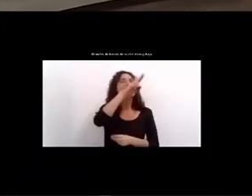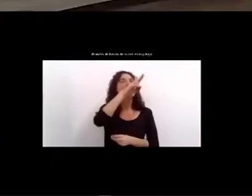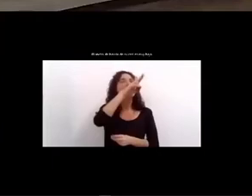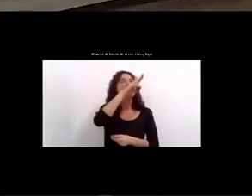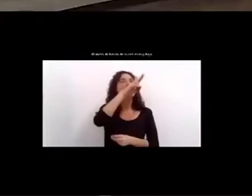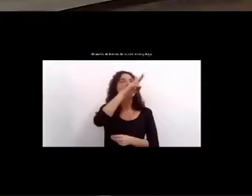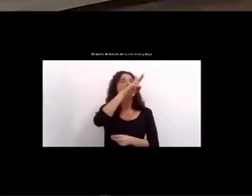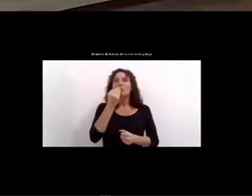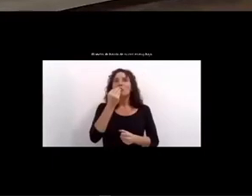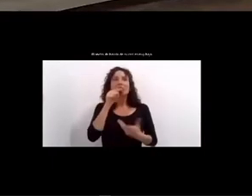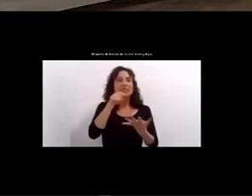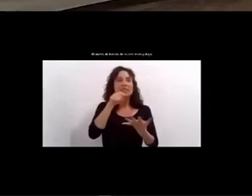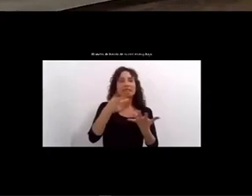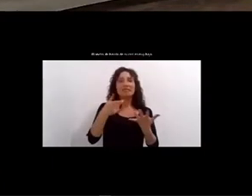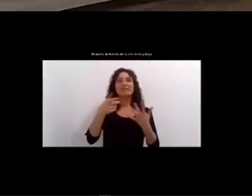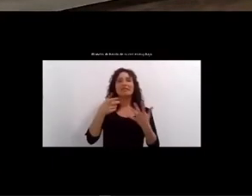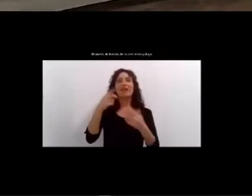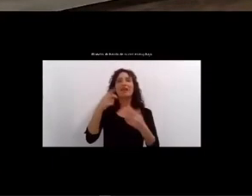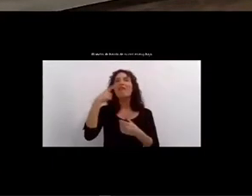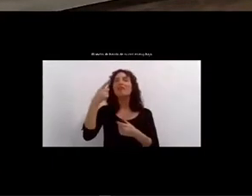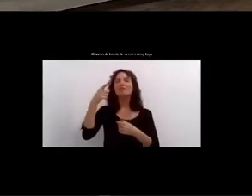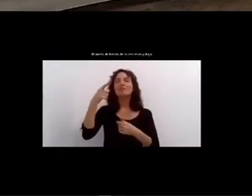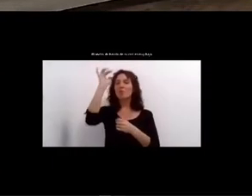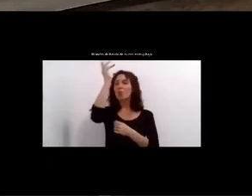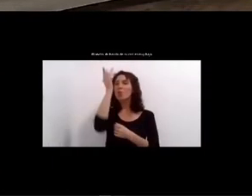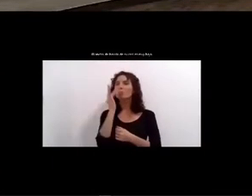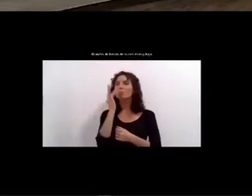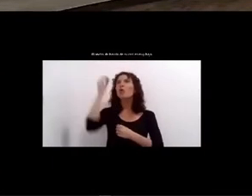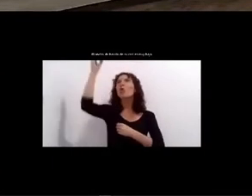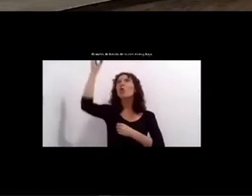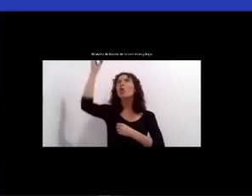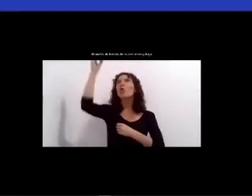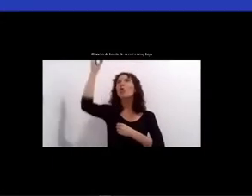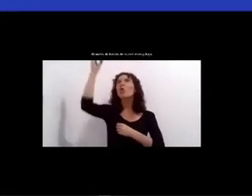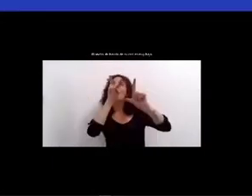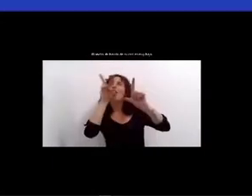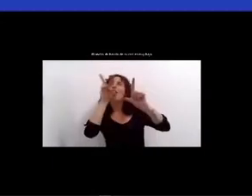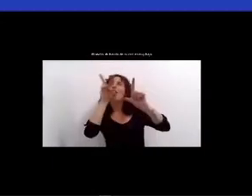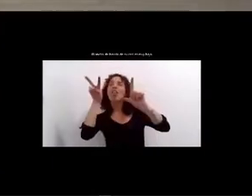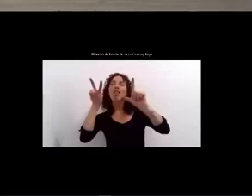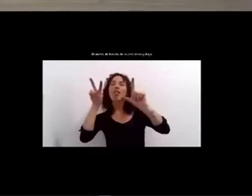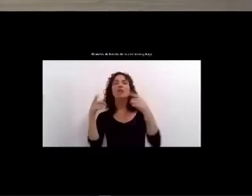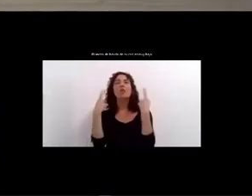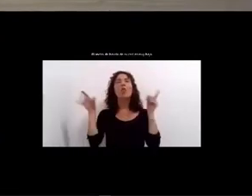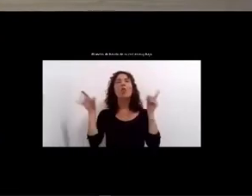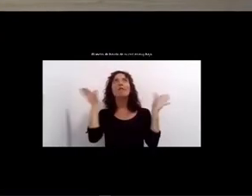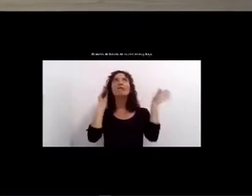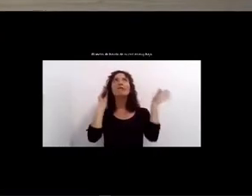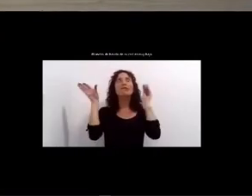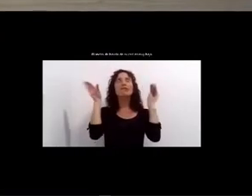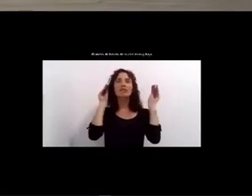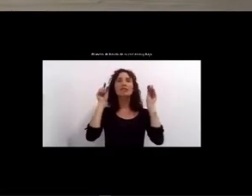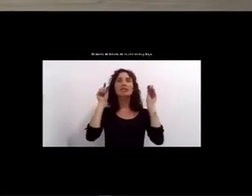la luz tamizada de museos y bibliotecas el vibrar de la música el universo que nos descubre el teatro la